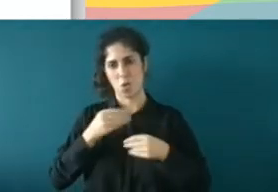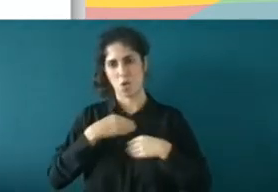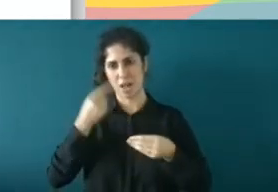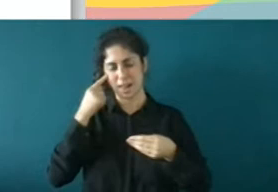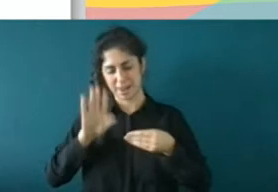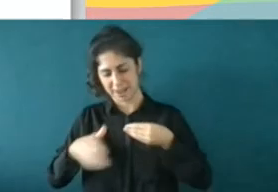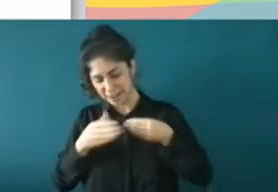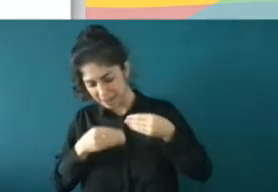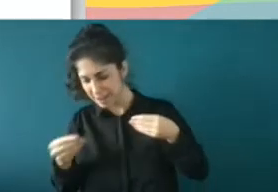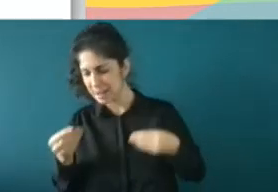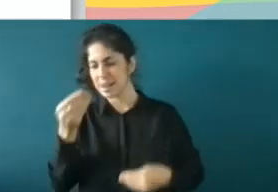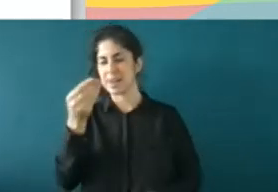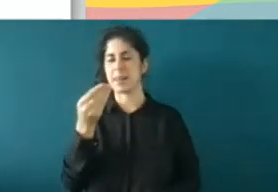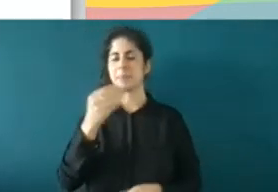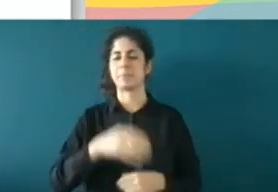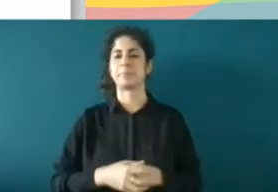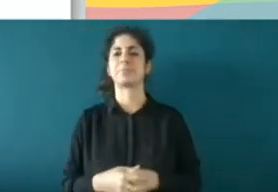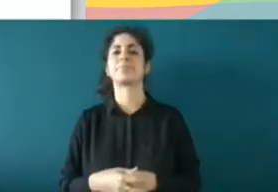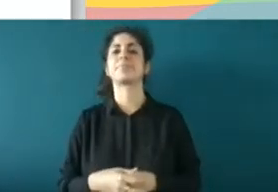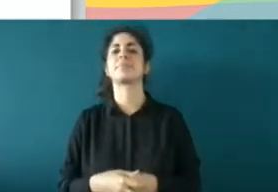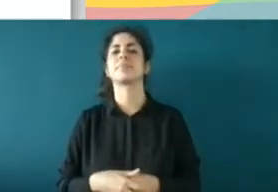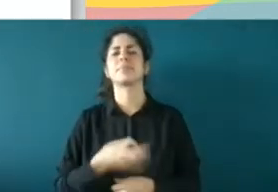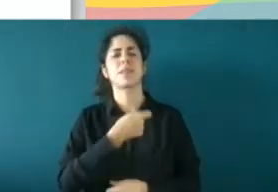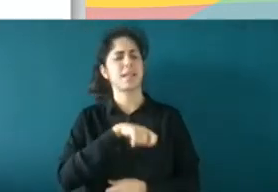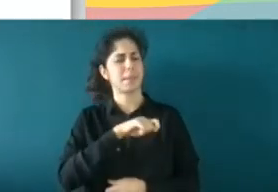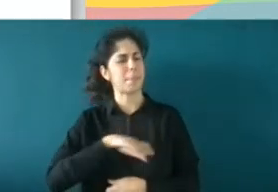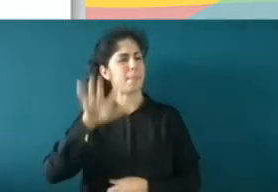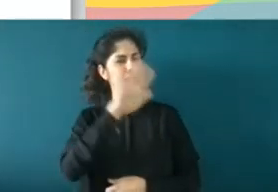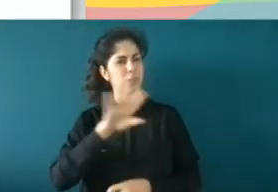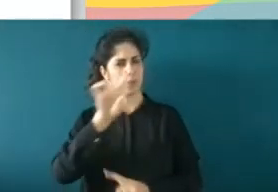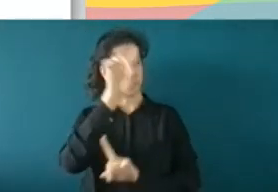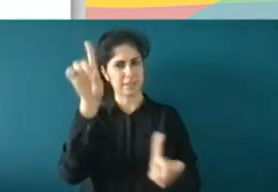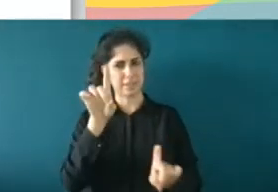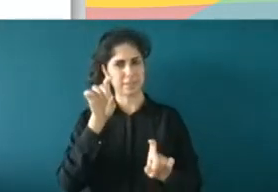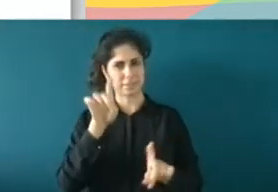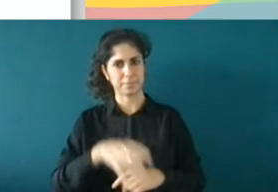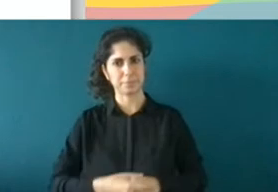españoles a ver que ahora no encuentro la ficha perdón